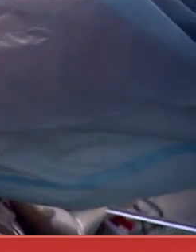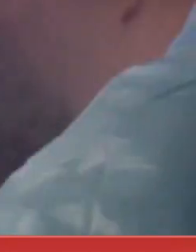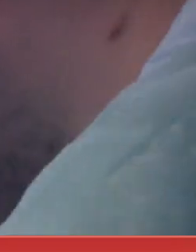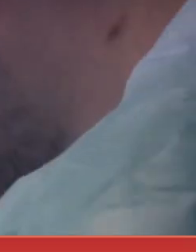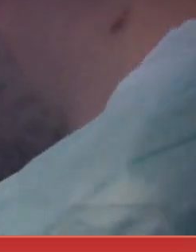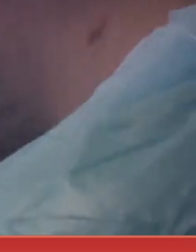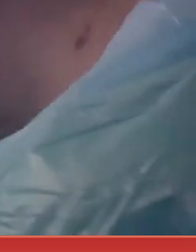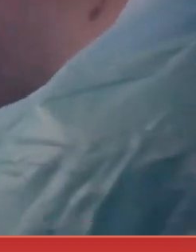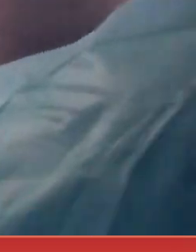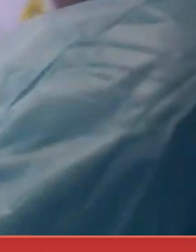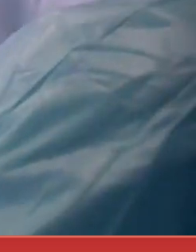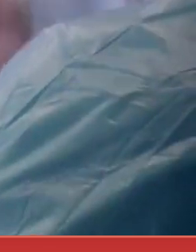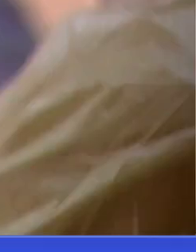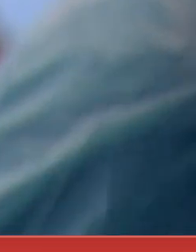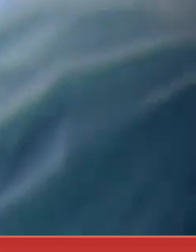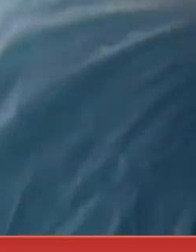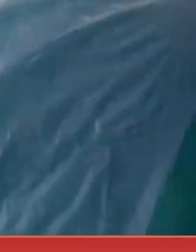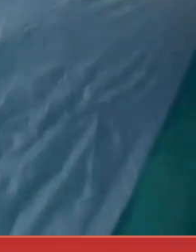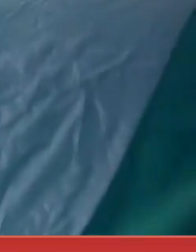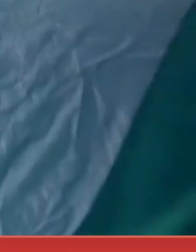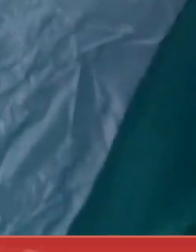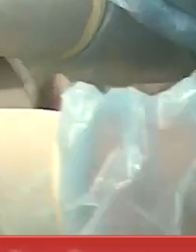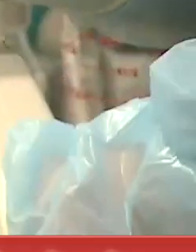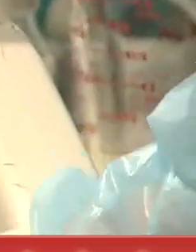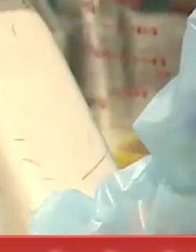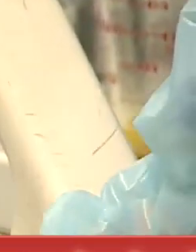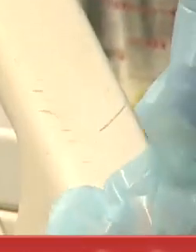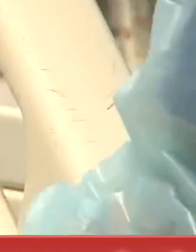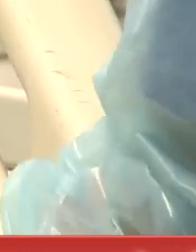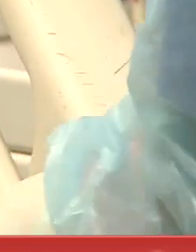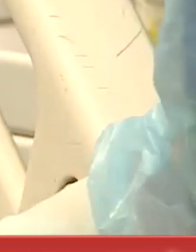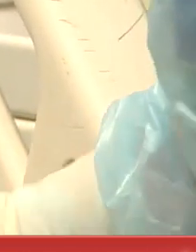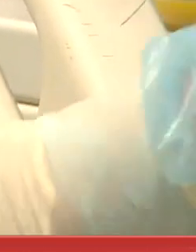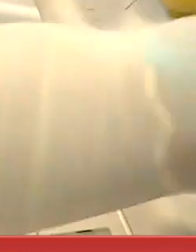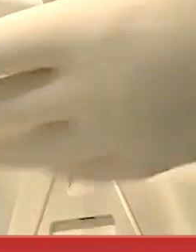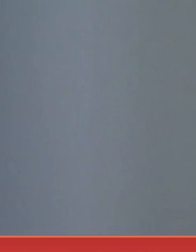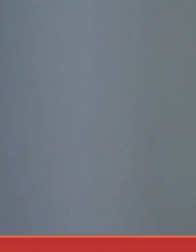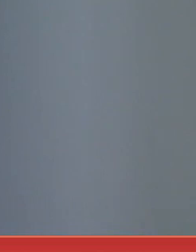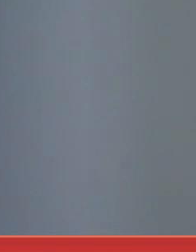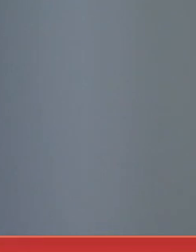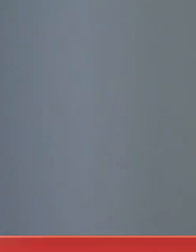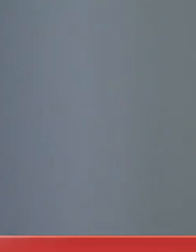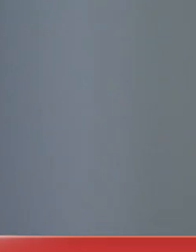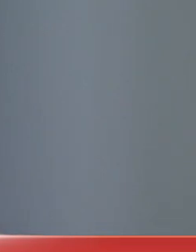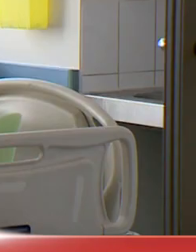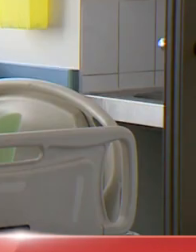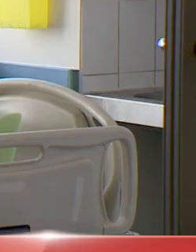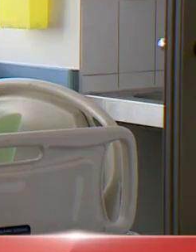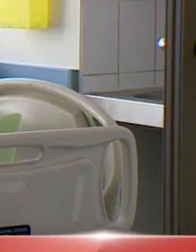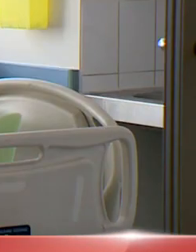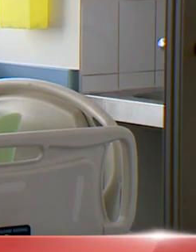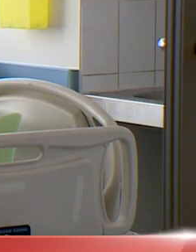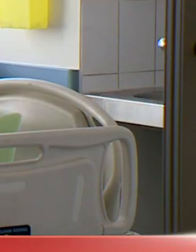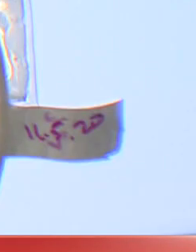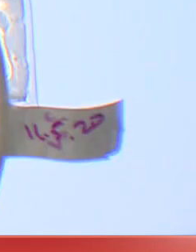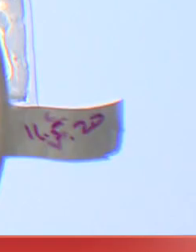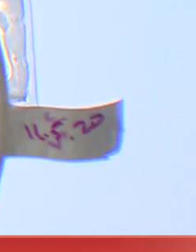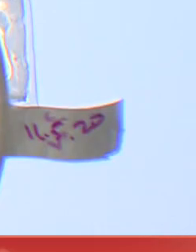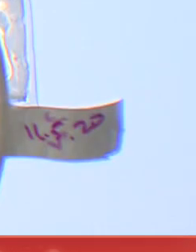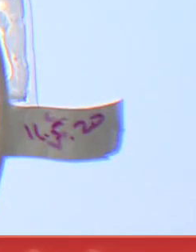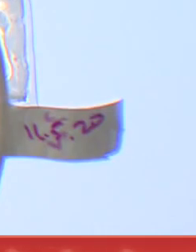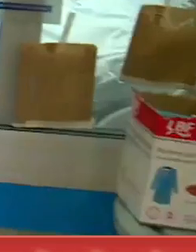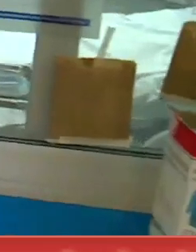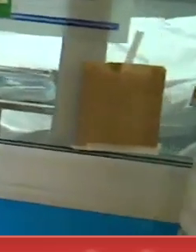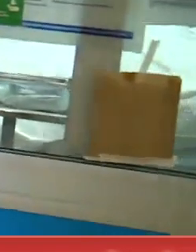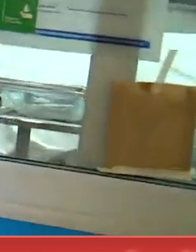totalizando 10.178 personas fallecidas por el COVID-19 totalizando además